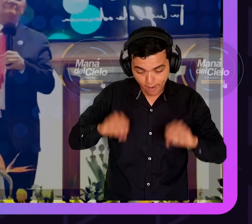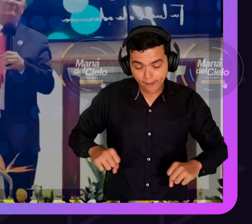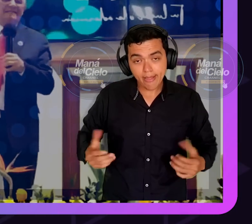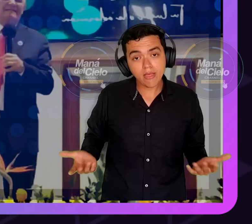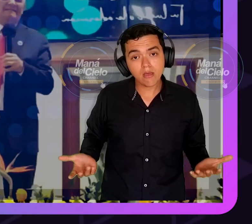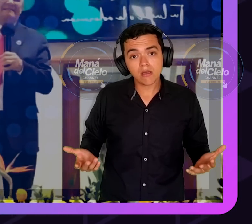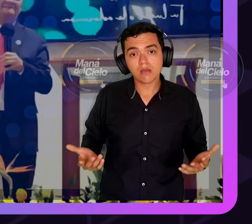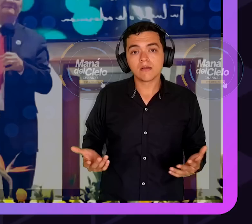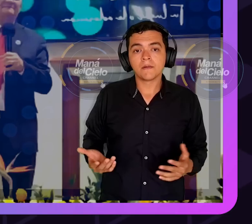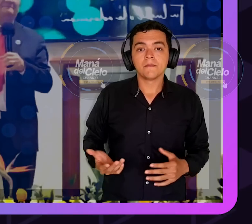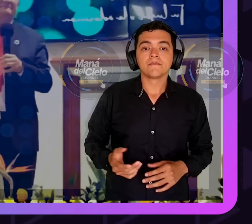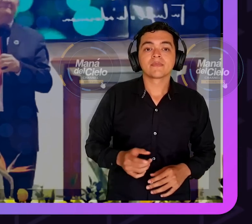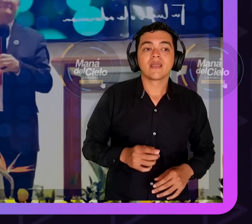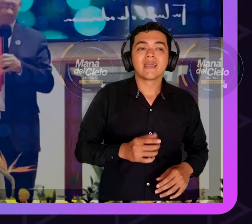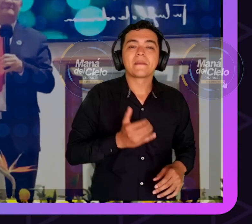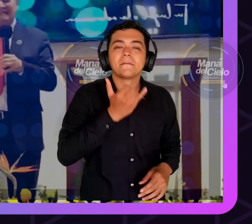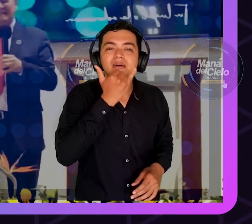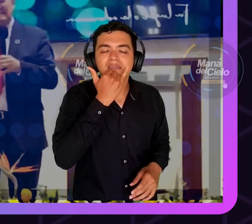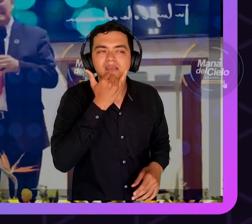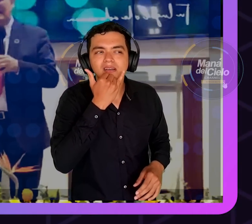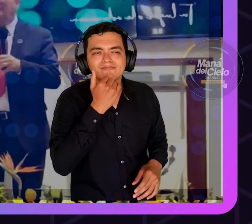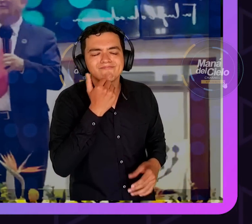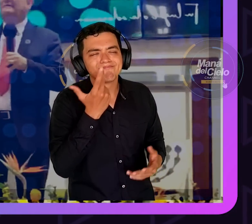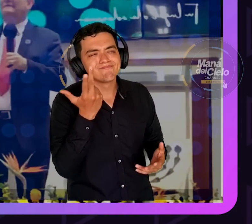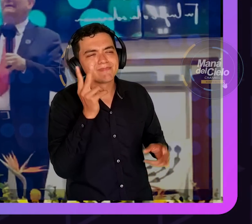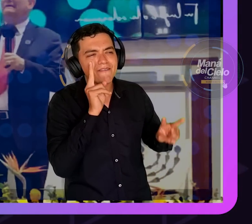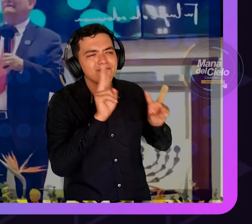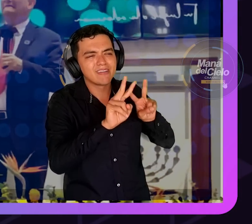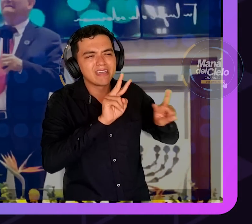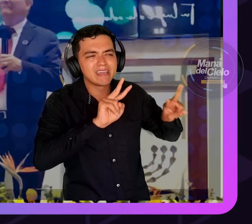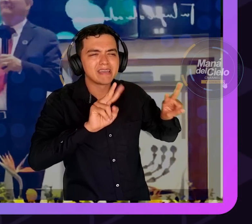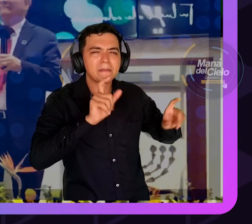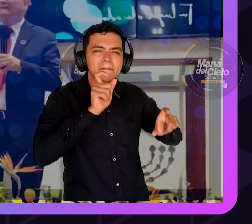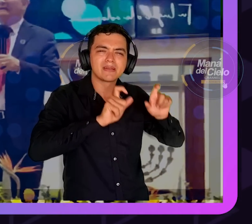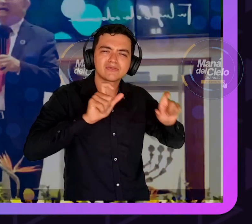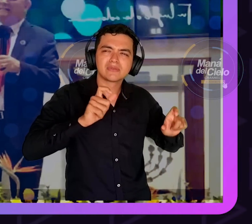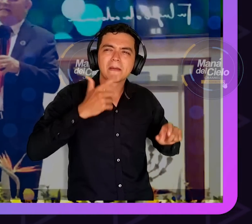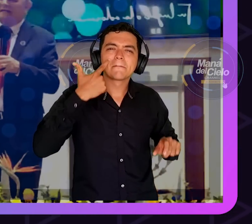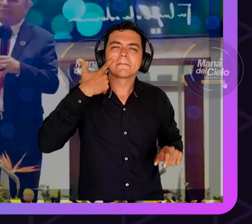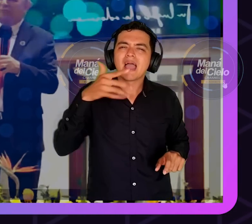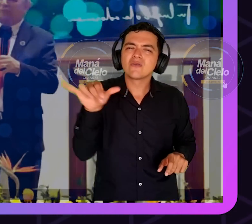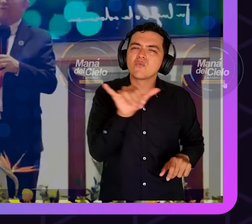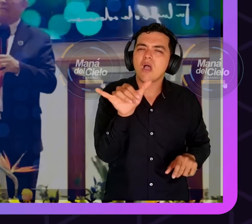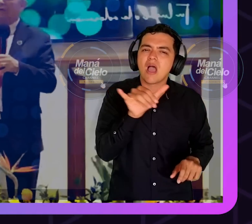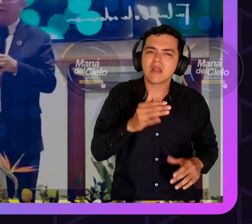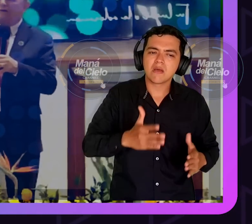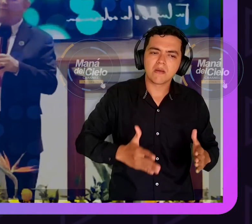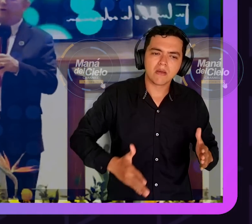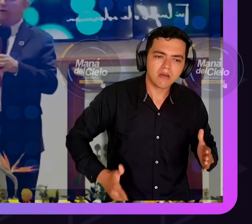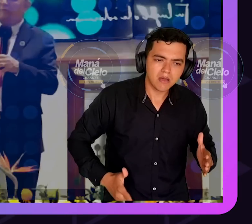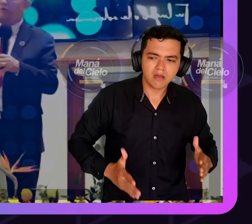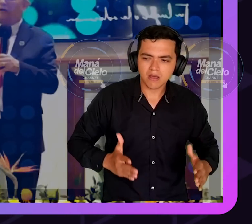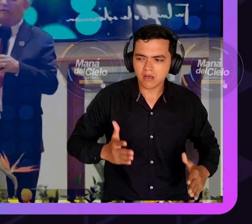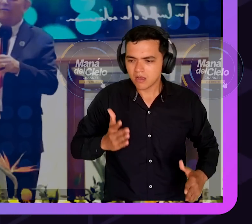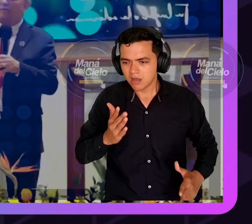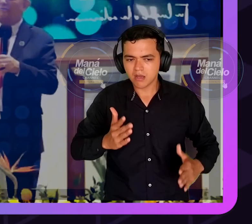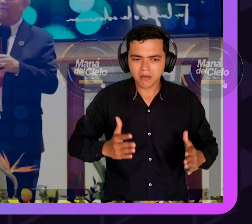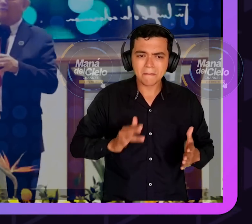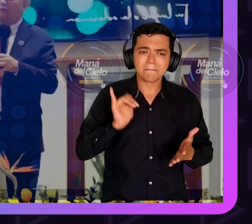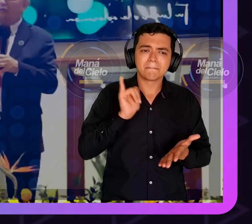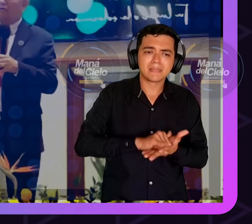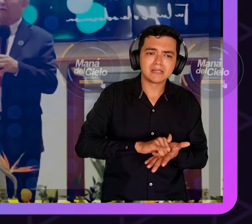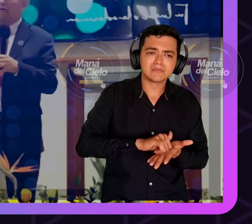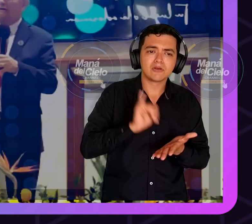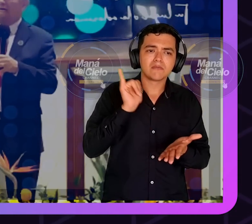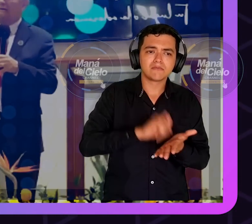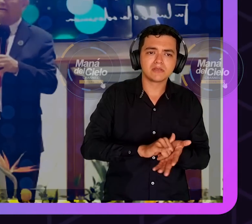Báñese. Quítese la milón de encima. Y déjese de tantos programas programados y programados y programados. Porque uno